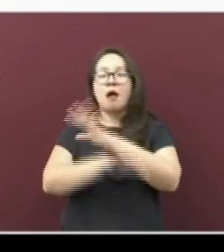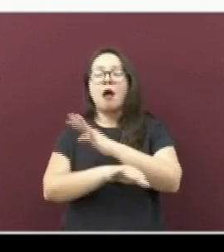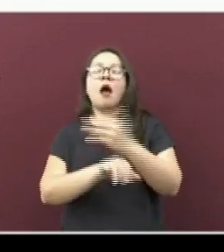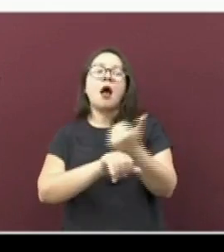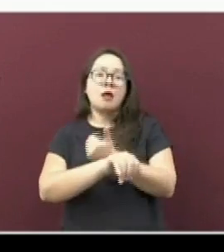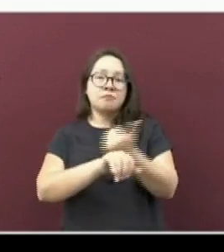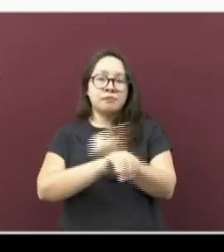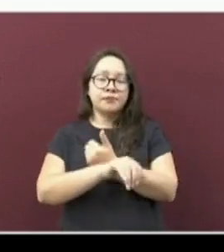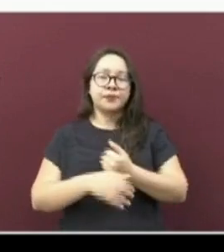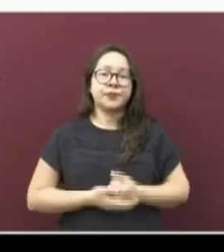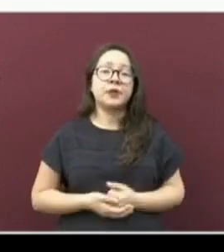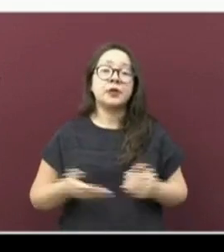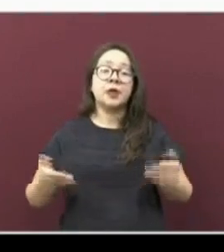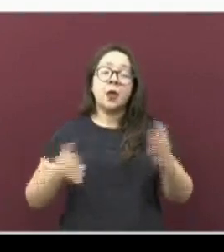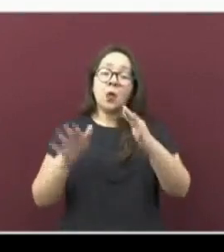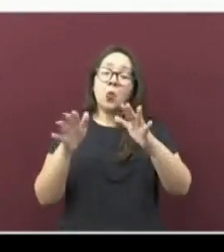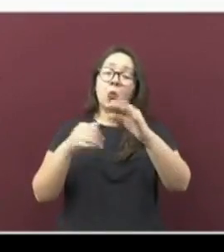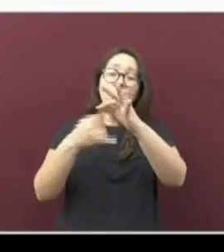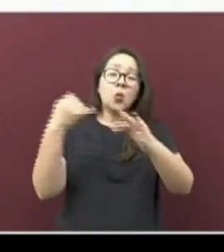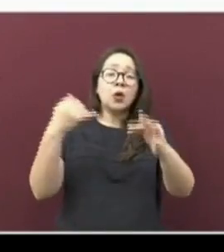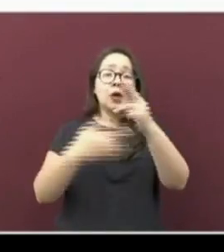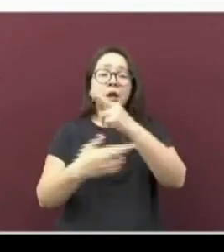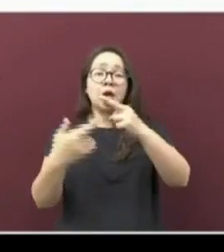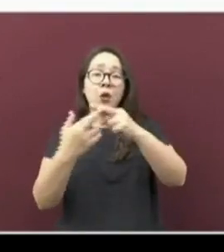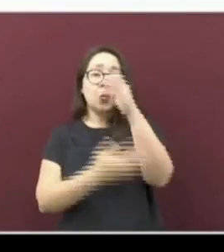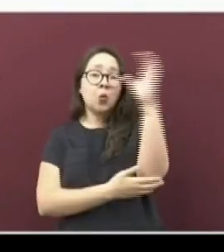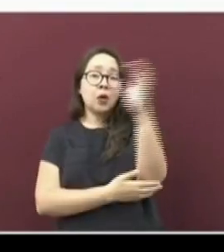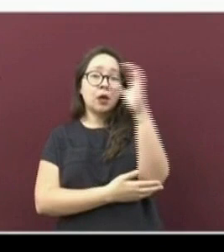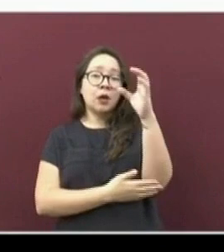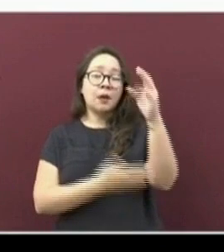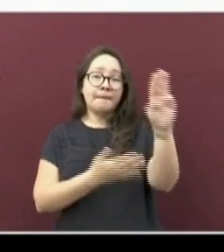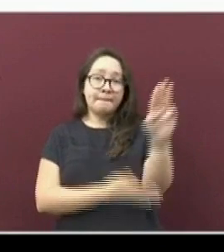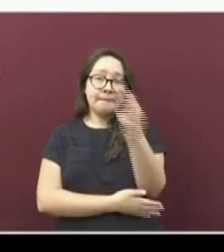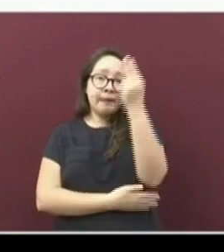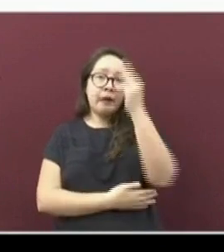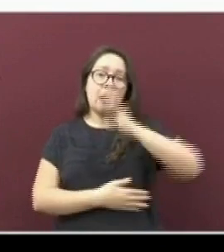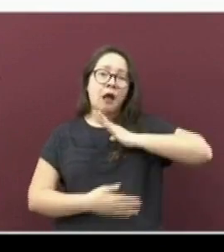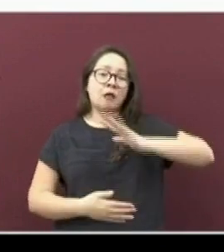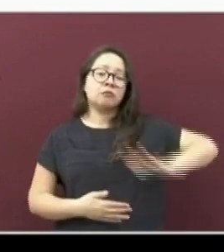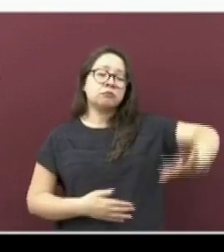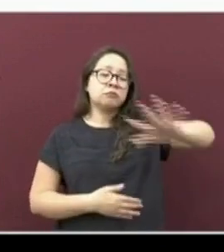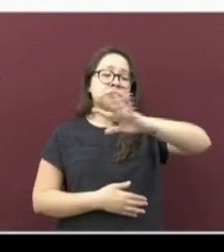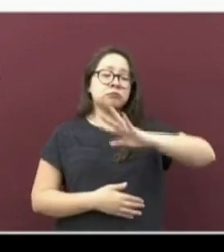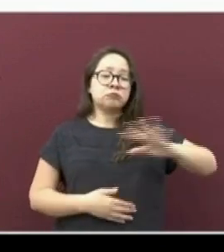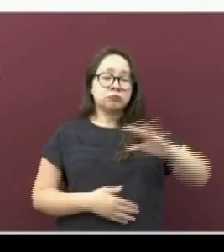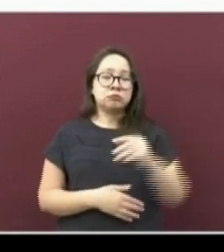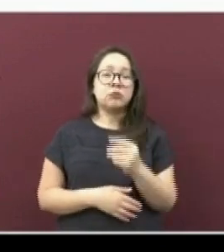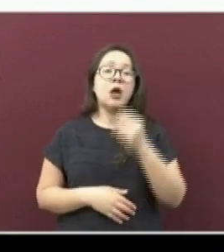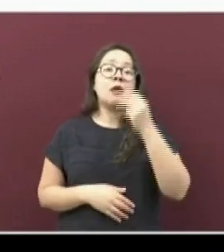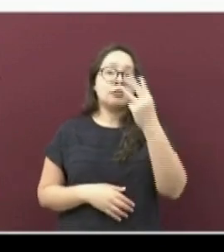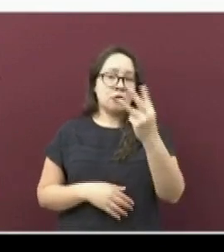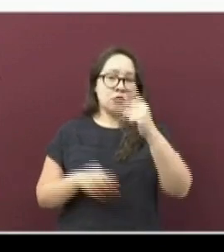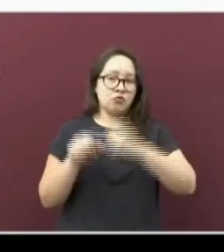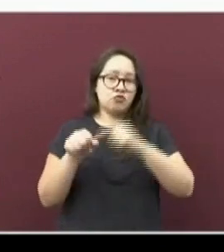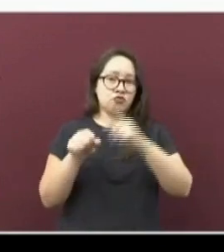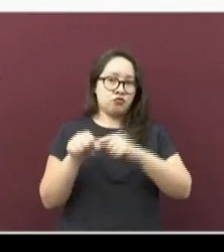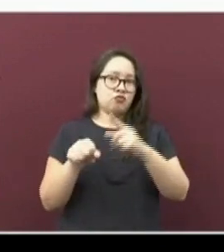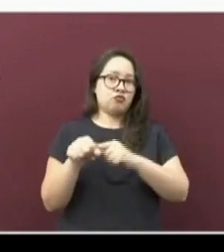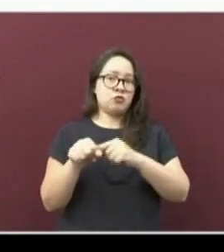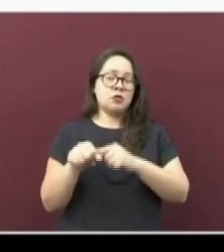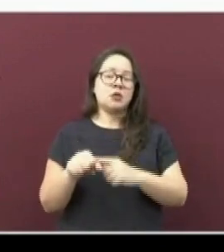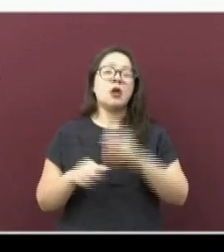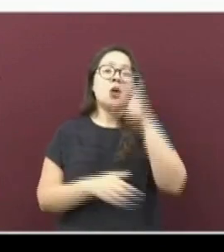Por último, para la región Coatzacoalcos-Minatitlán, observamos tres de los cuatro colores del semáforo epidemiológico.